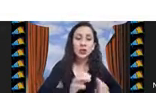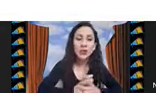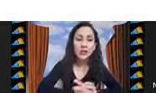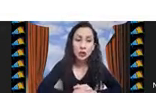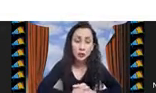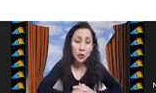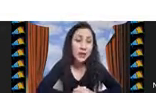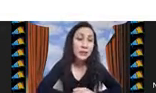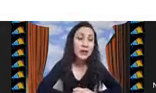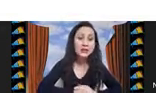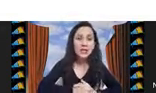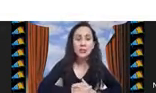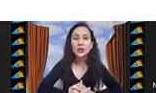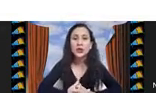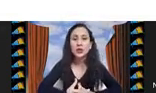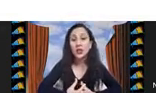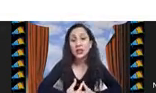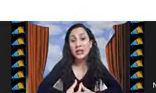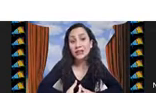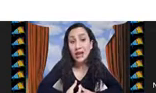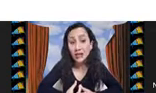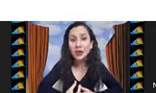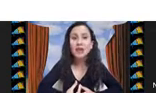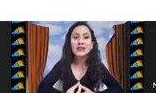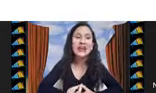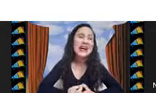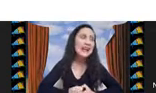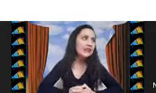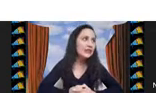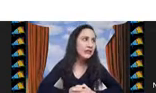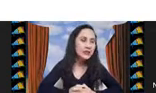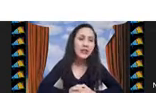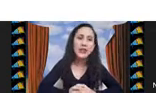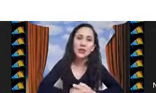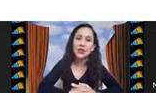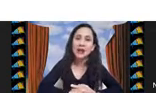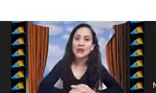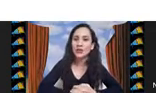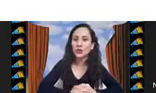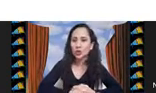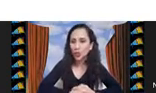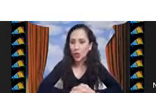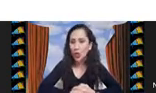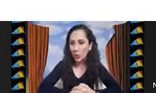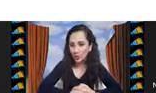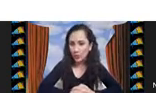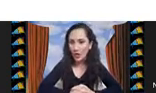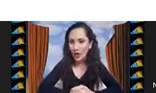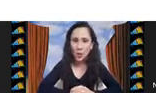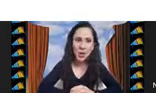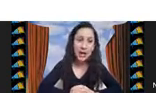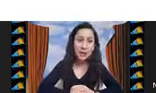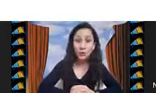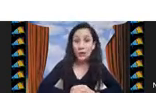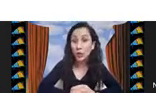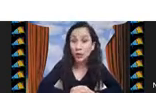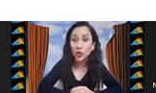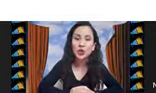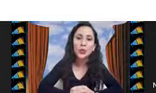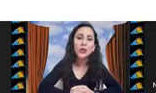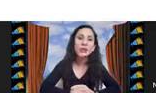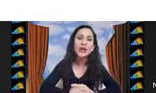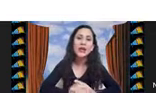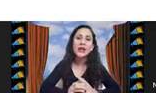utilizan para resolver estos problemas, tenemos métodos exactos que garantizan encontrar la solución óptima o la